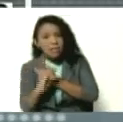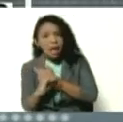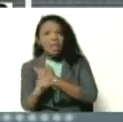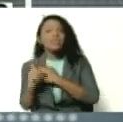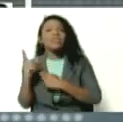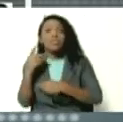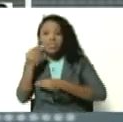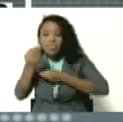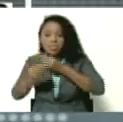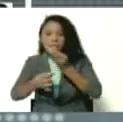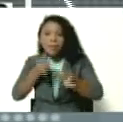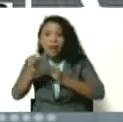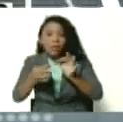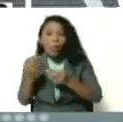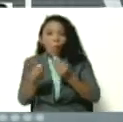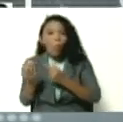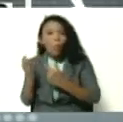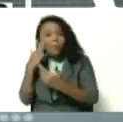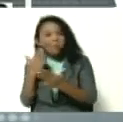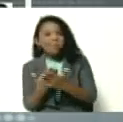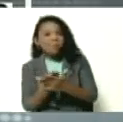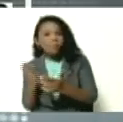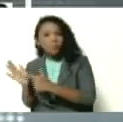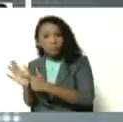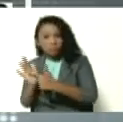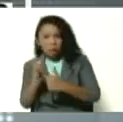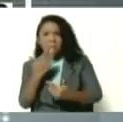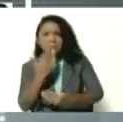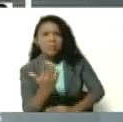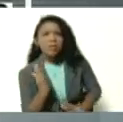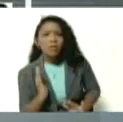de dar la referencia como tal. Si me lo permite.